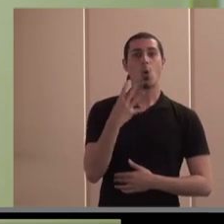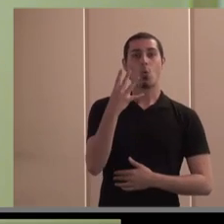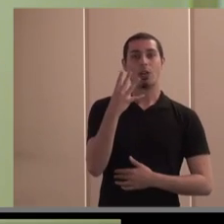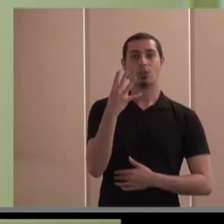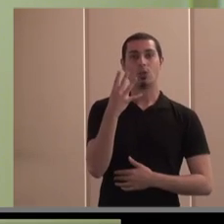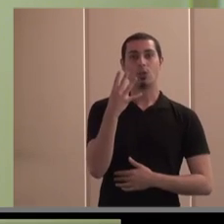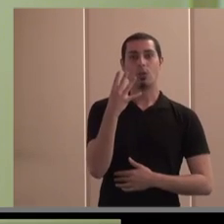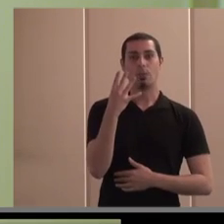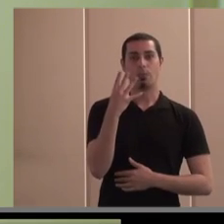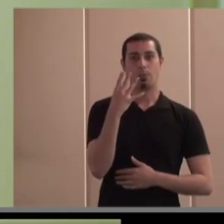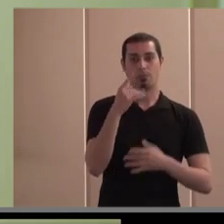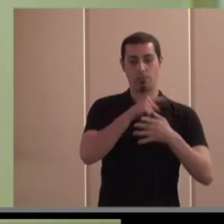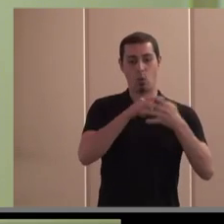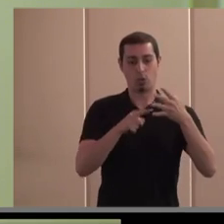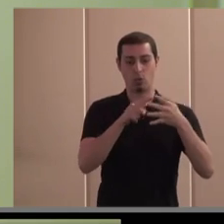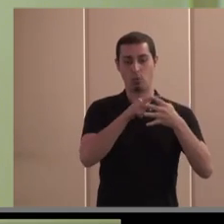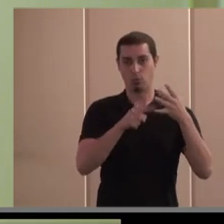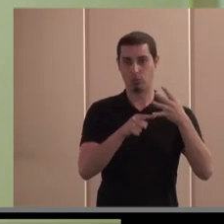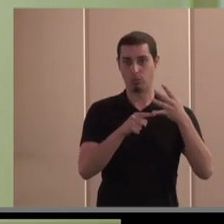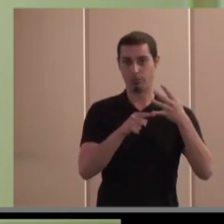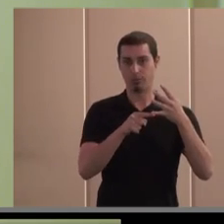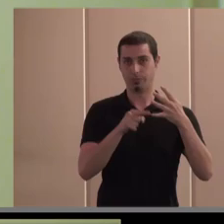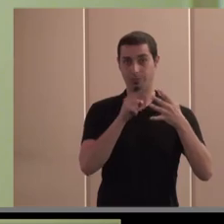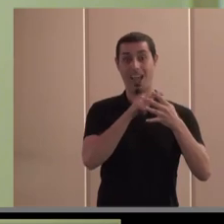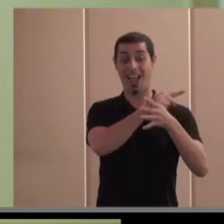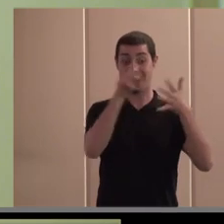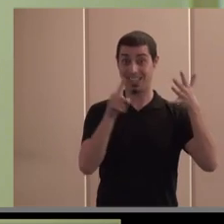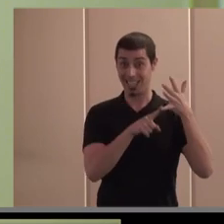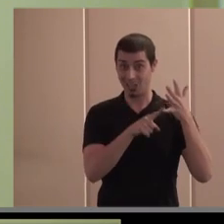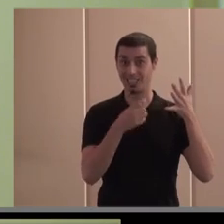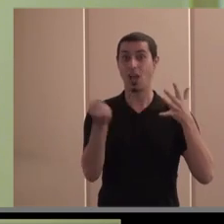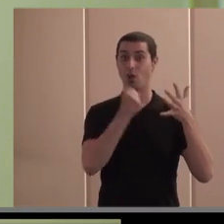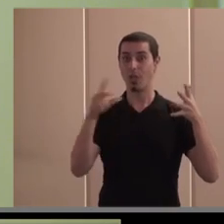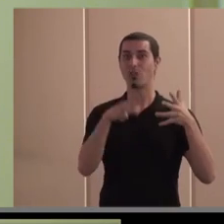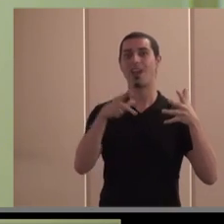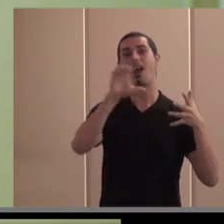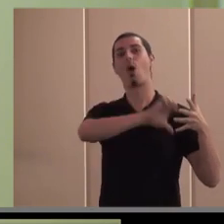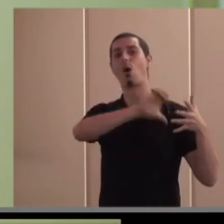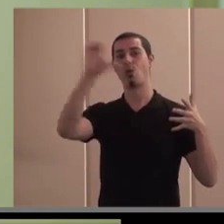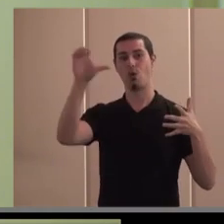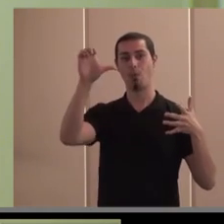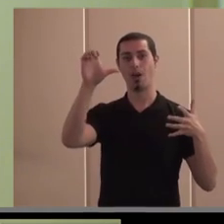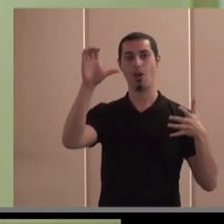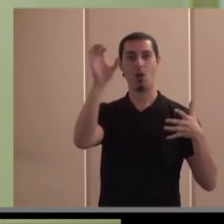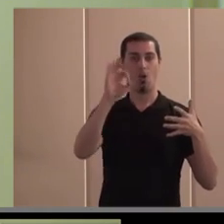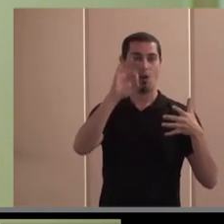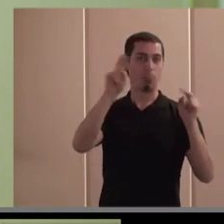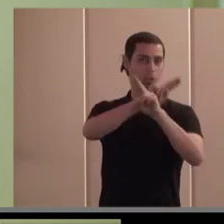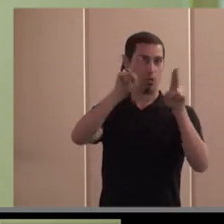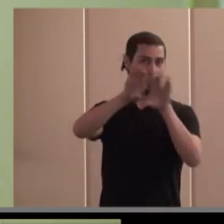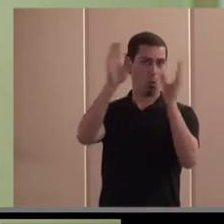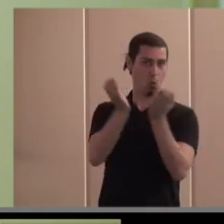primeros parámetros, porque el quinto, que es la economía social en Europa y en otros escenarios